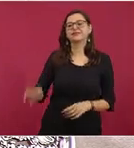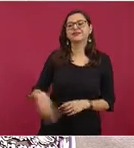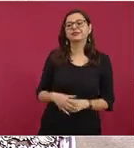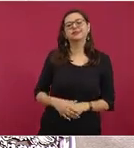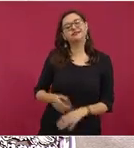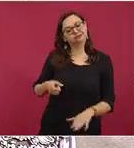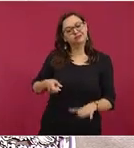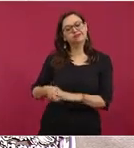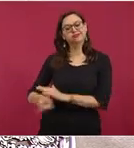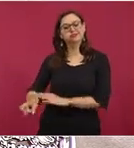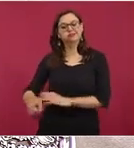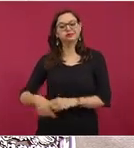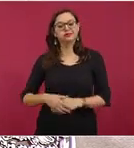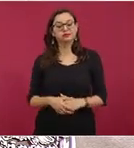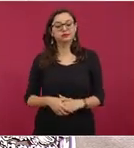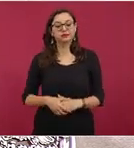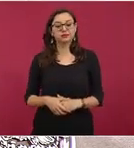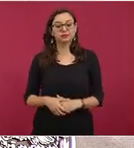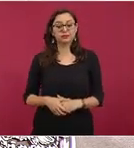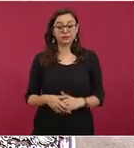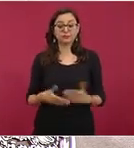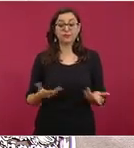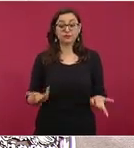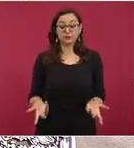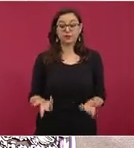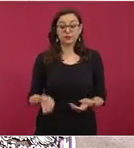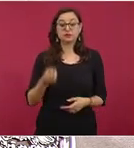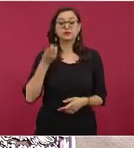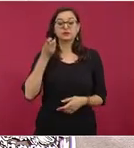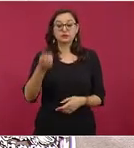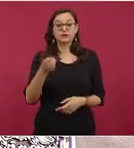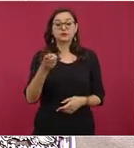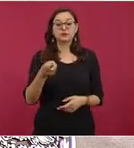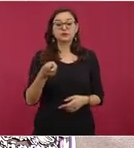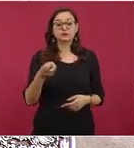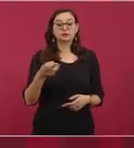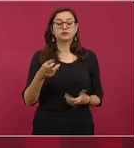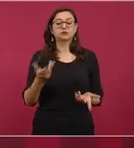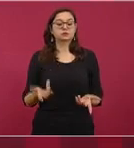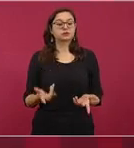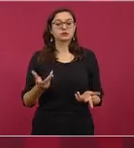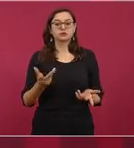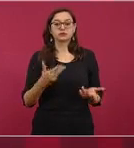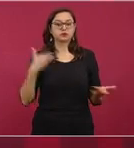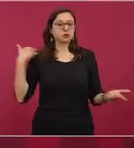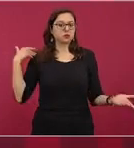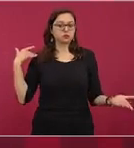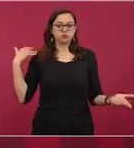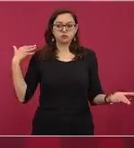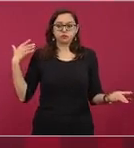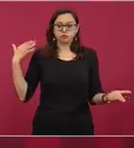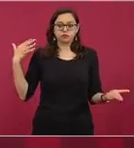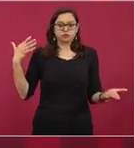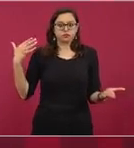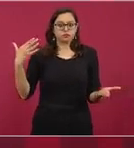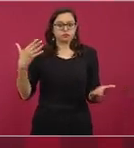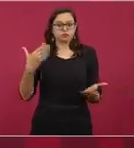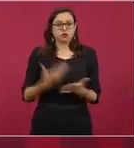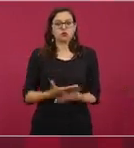Entonces, esa política de maiceo se mantiene hasta ahora,